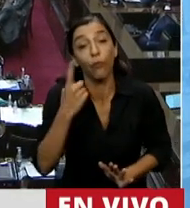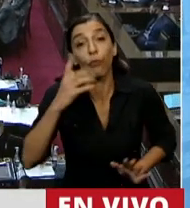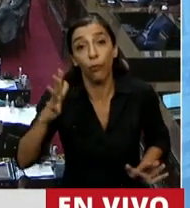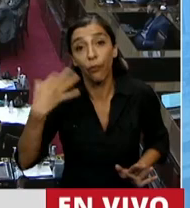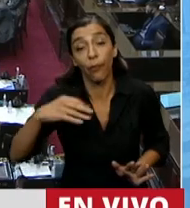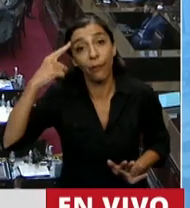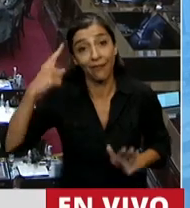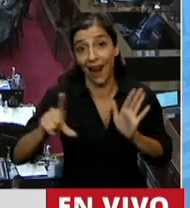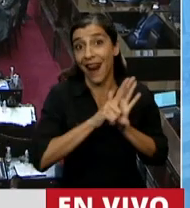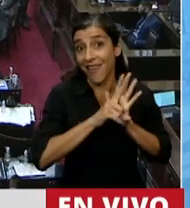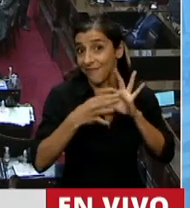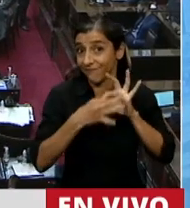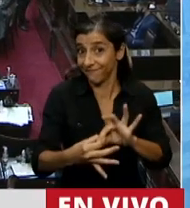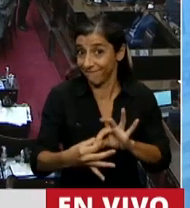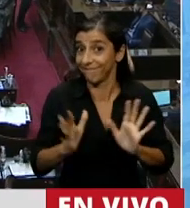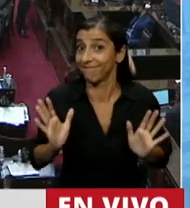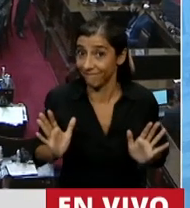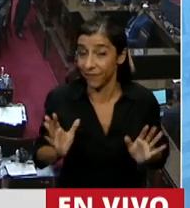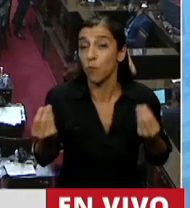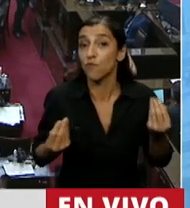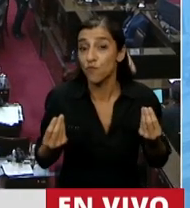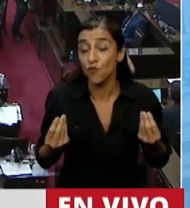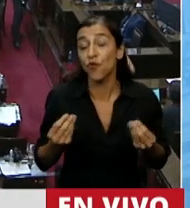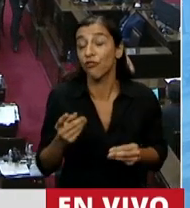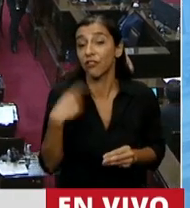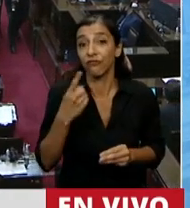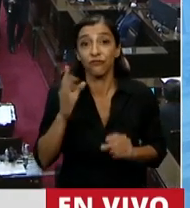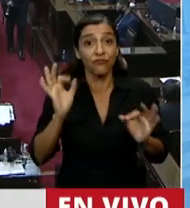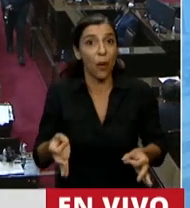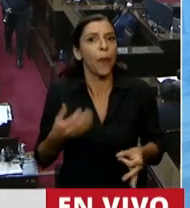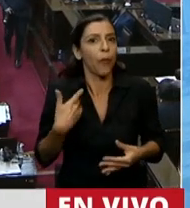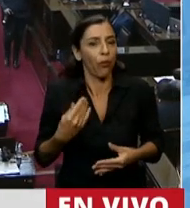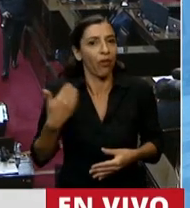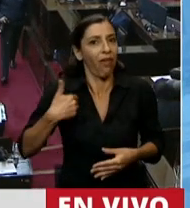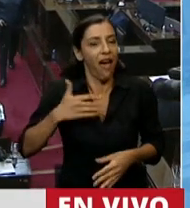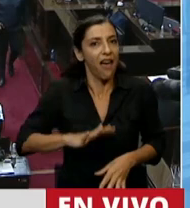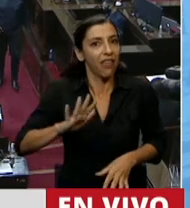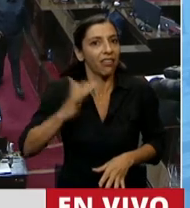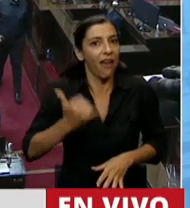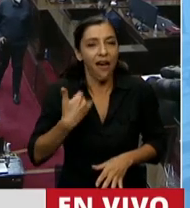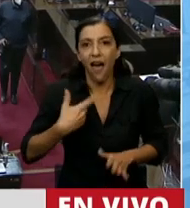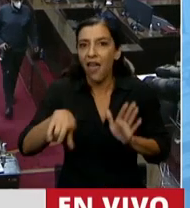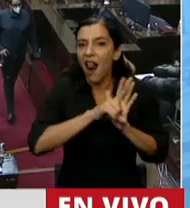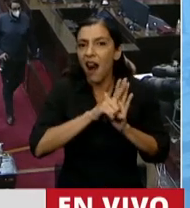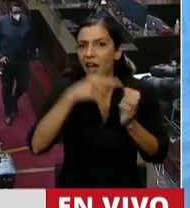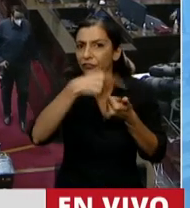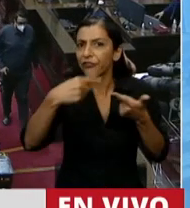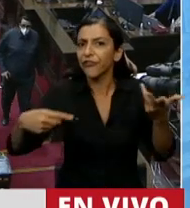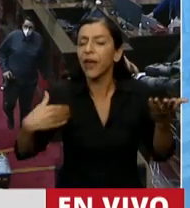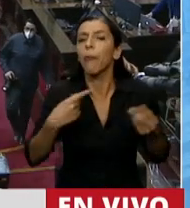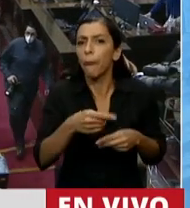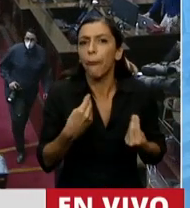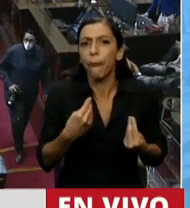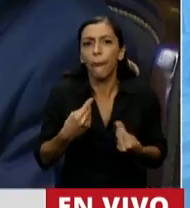convencionalidad aplicable a nuestro país brinda espacio para reglamentar las interrupciones del embarazo,